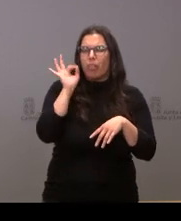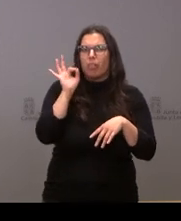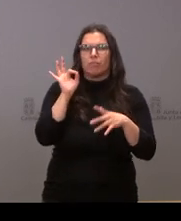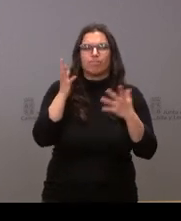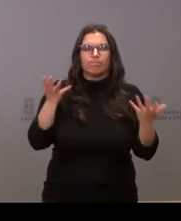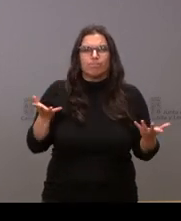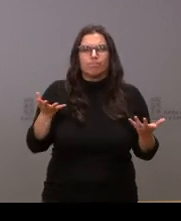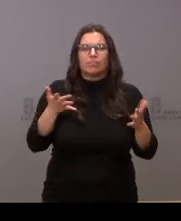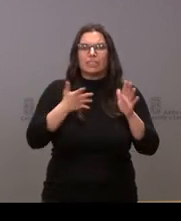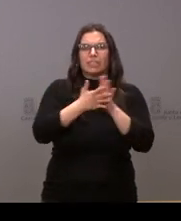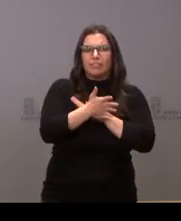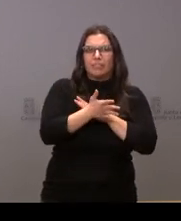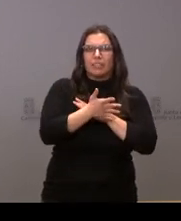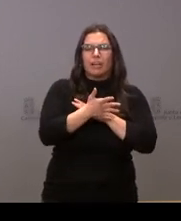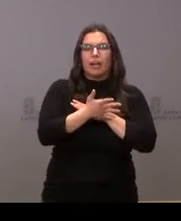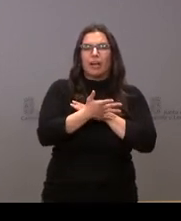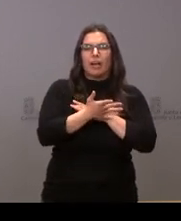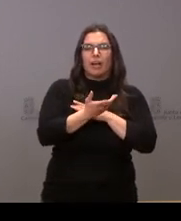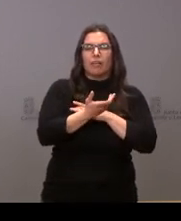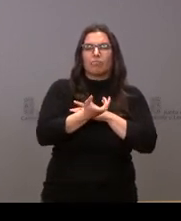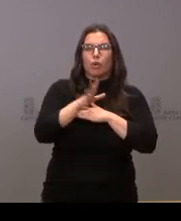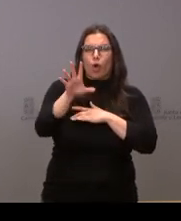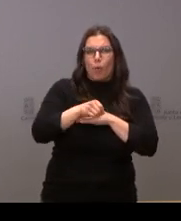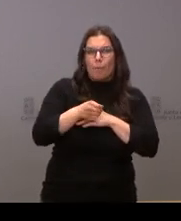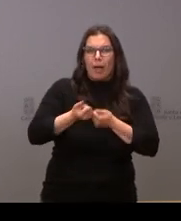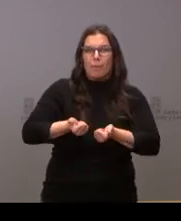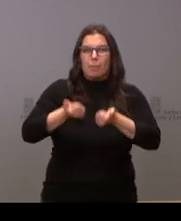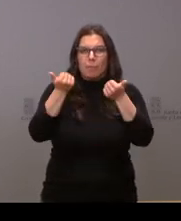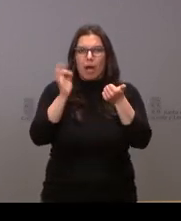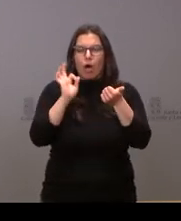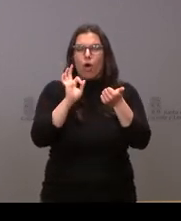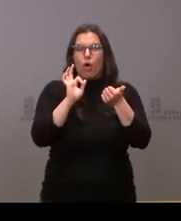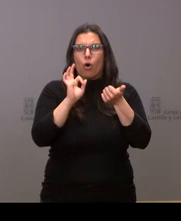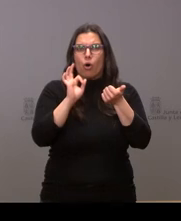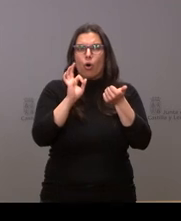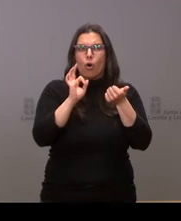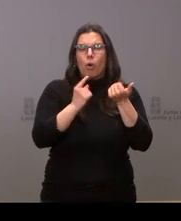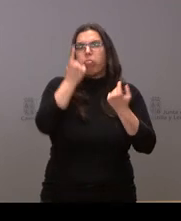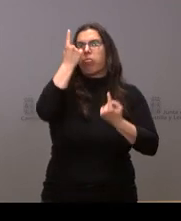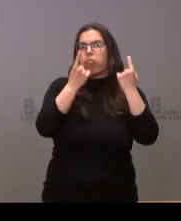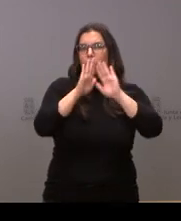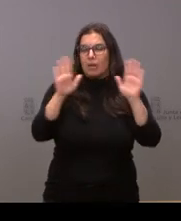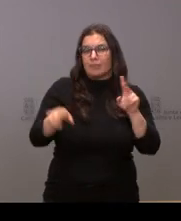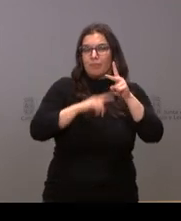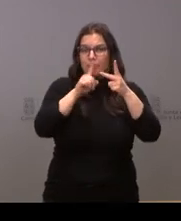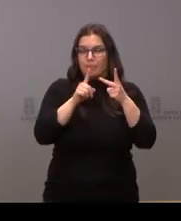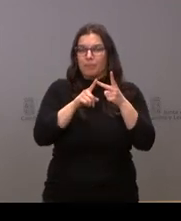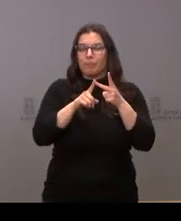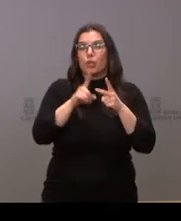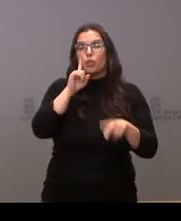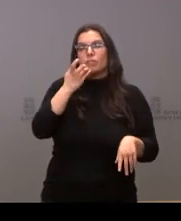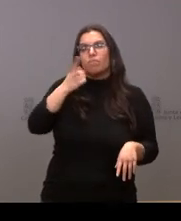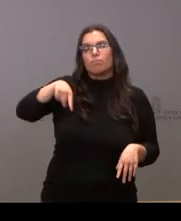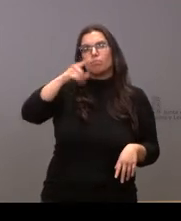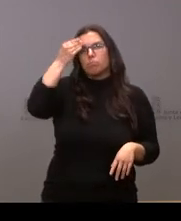a comprar más medicamentos eso es una compra muy puntual y otra pregunta no sé si plantean